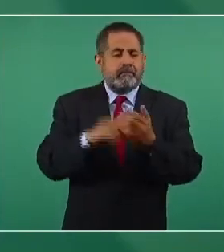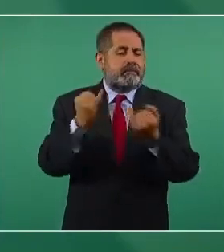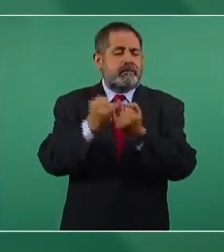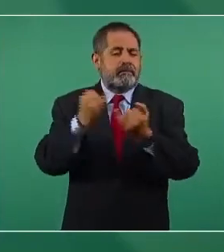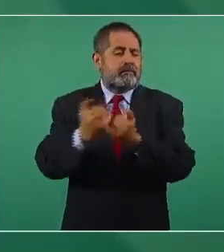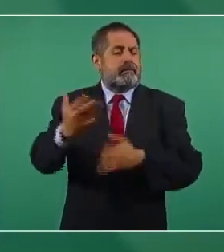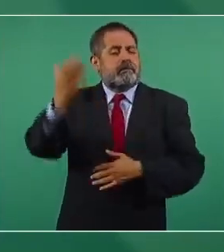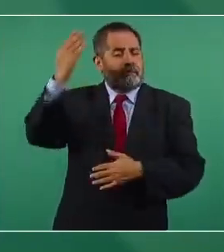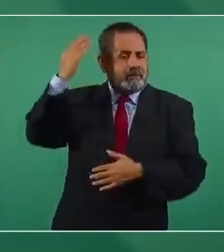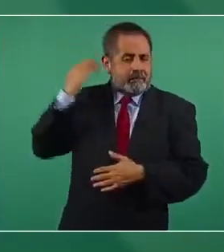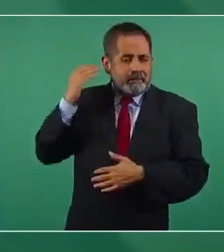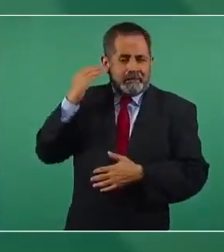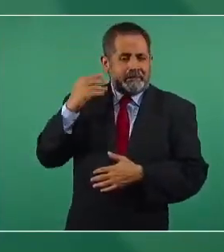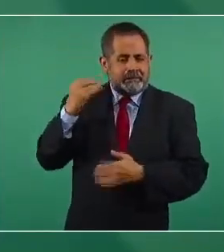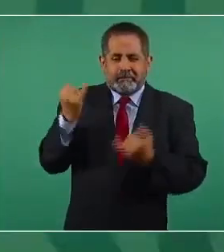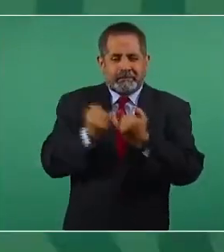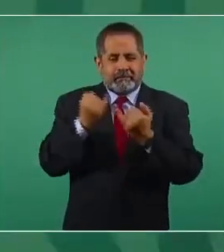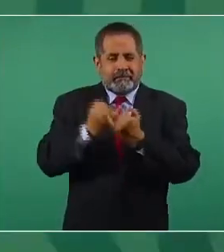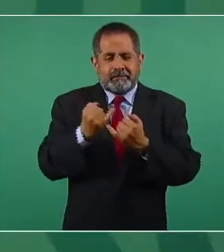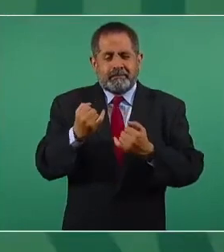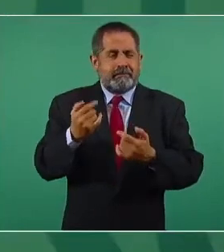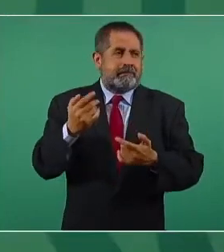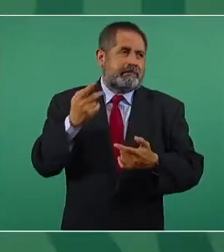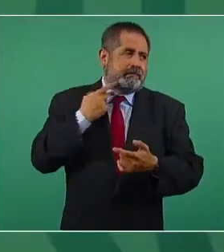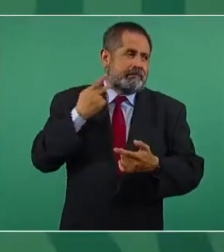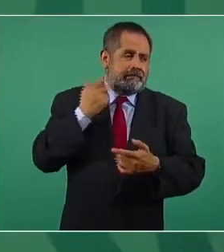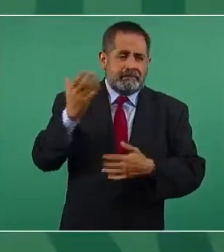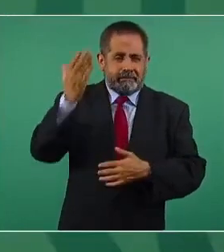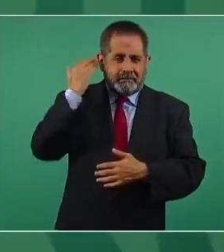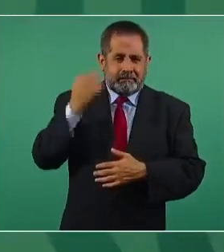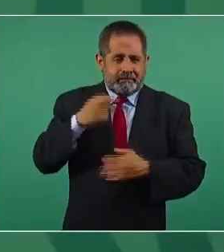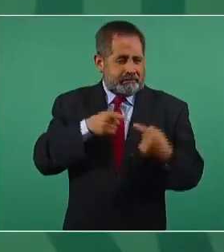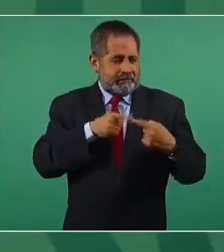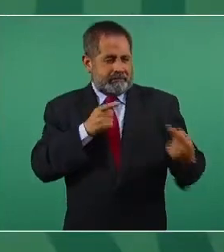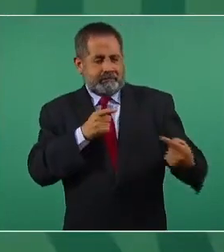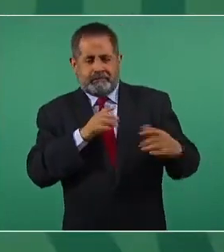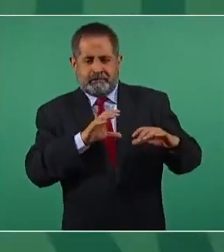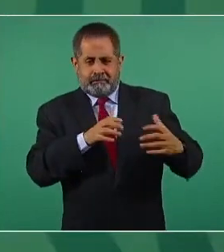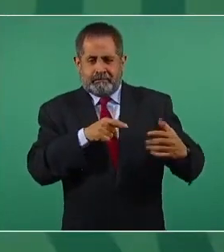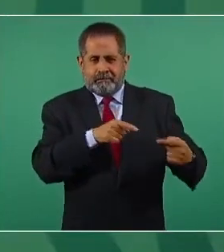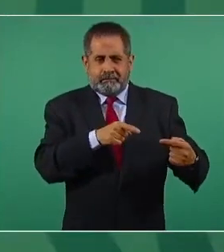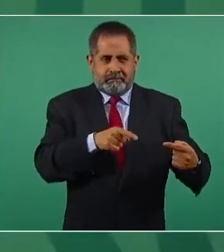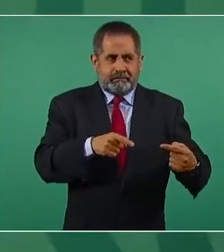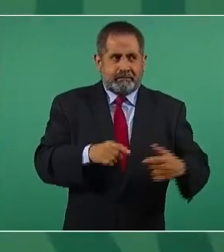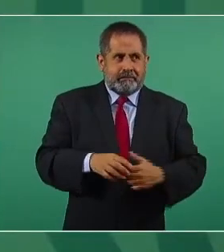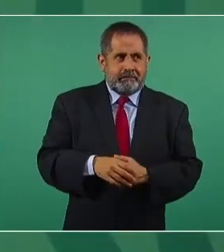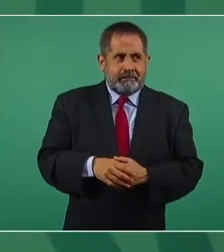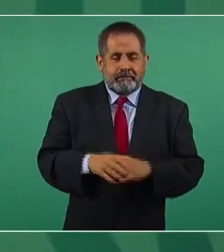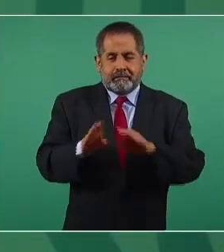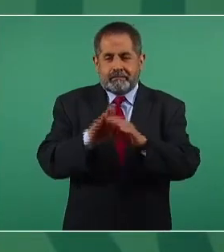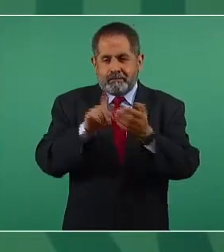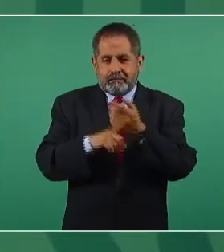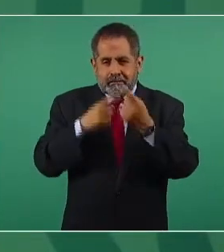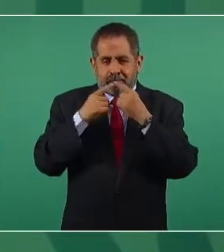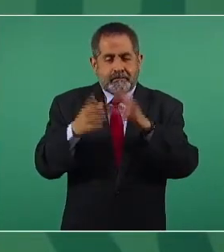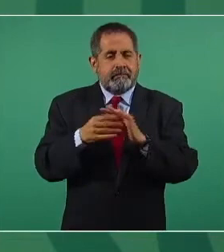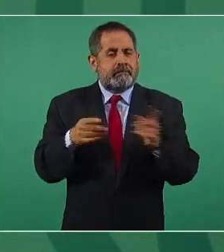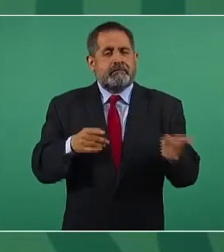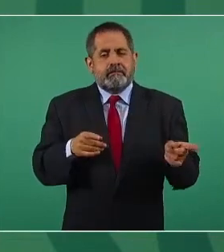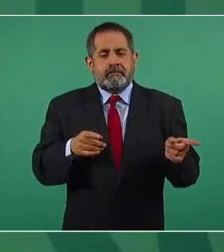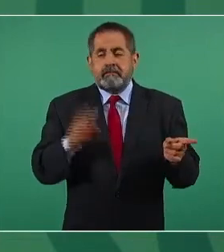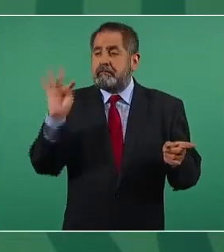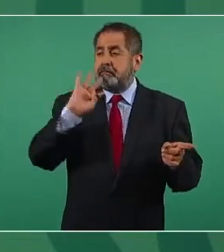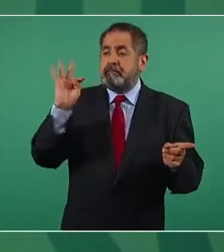de antes y como nuestros adversarios una doble moral, o fuésemos